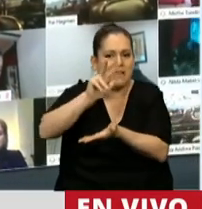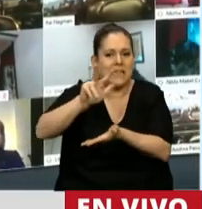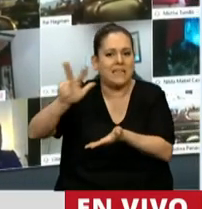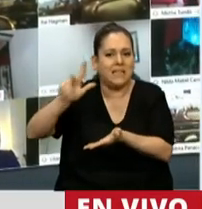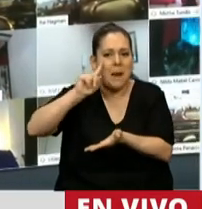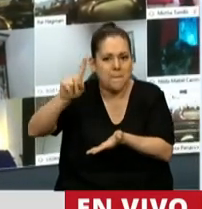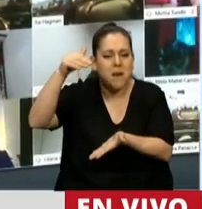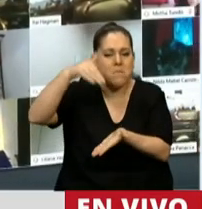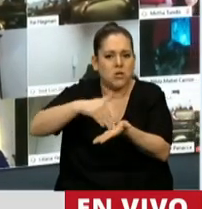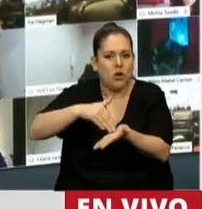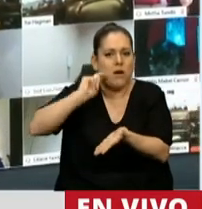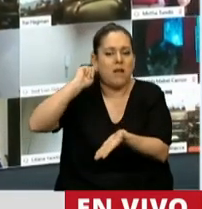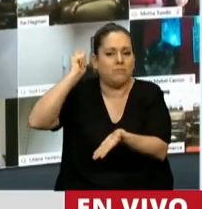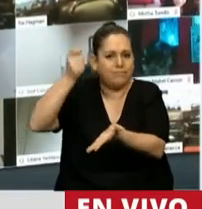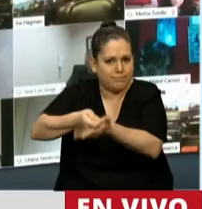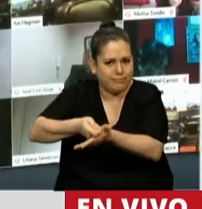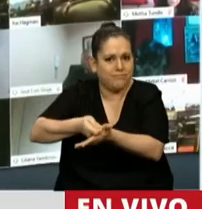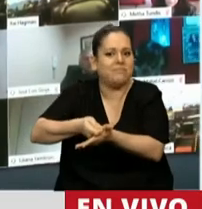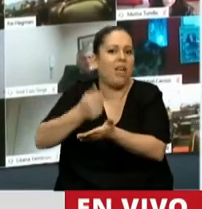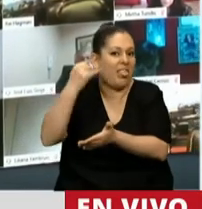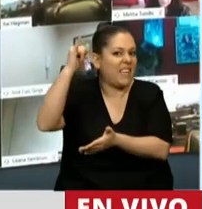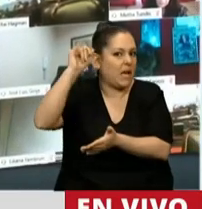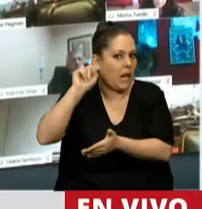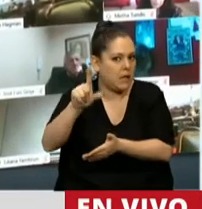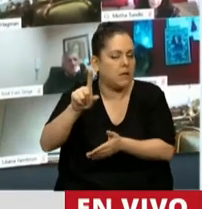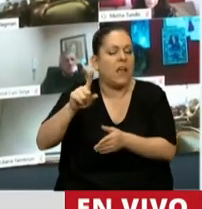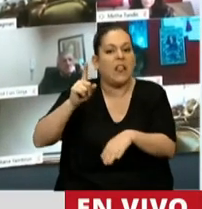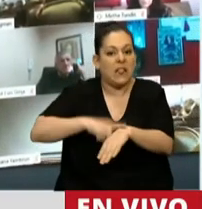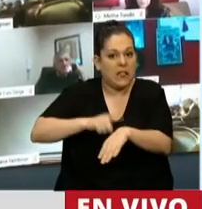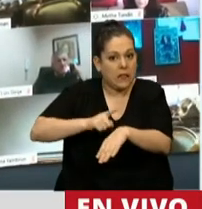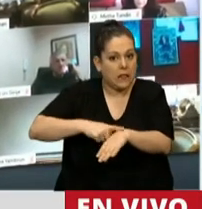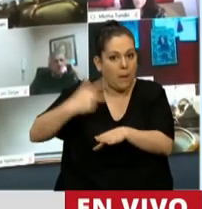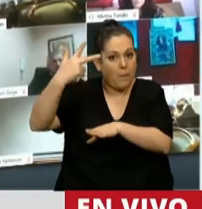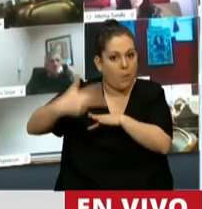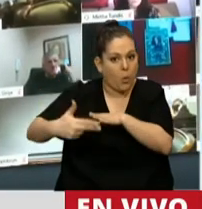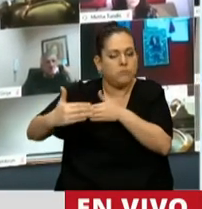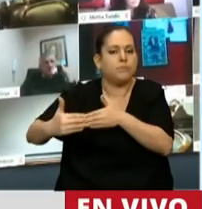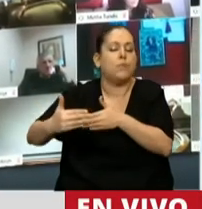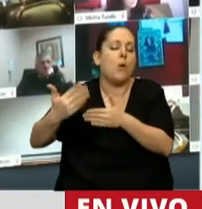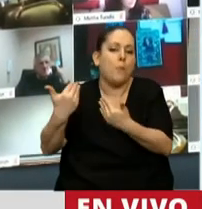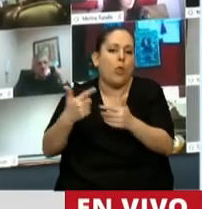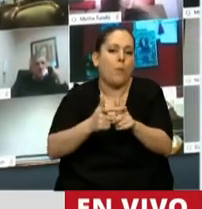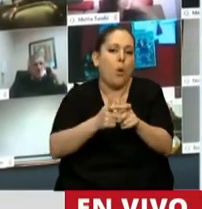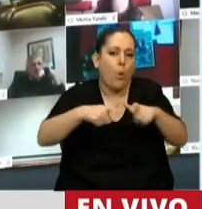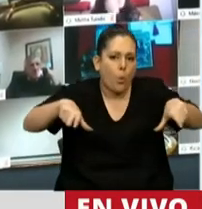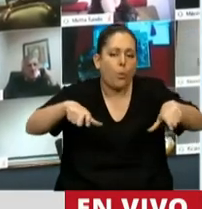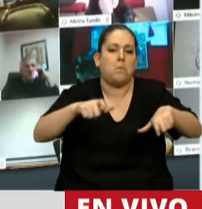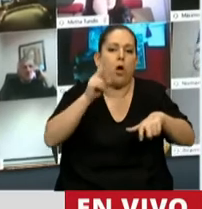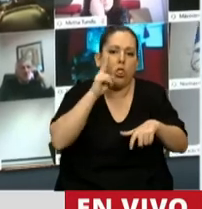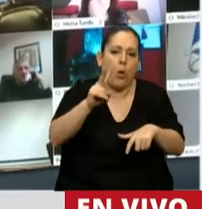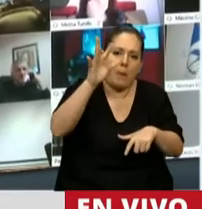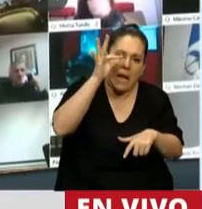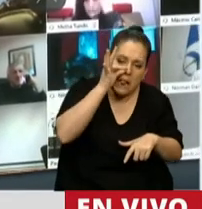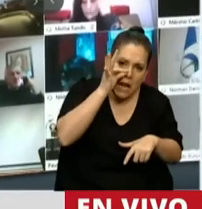de intereses en definitiva y con relación a los plazos, hemos podido emitir bonos al 2030 y al